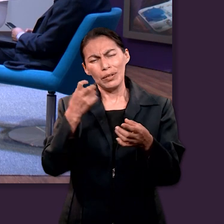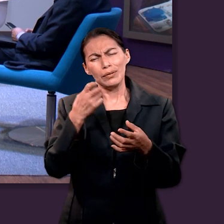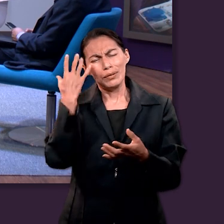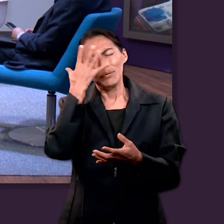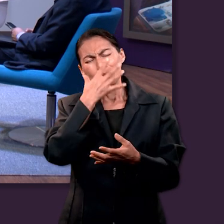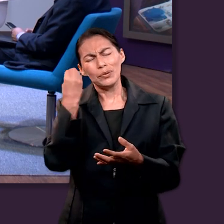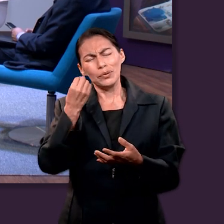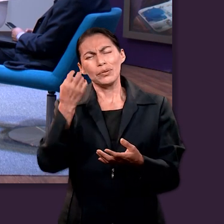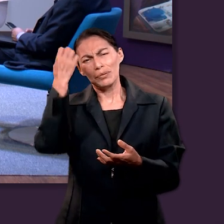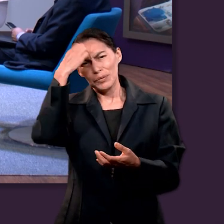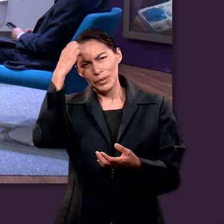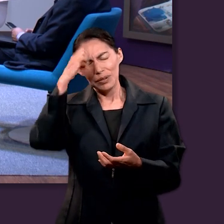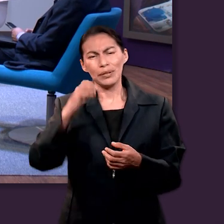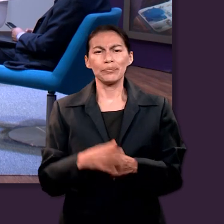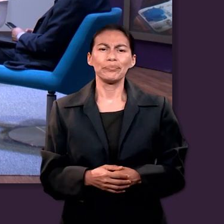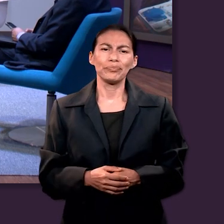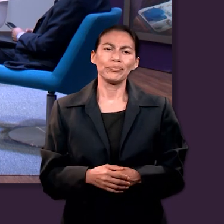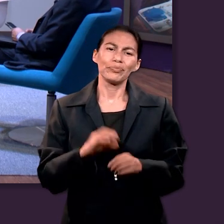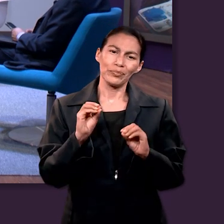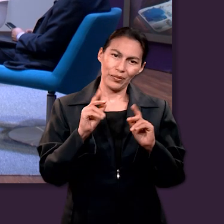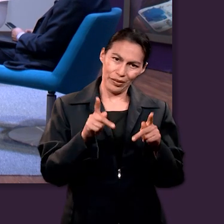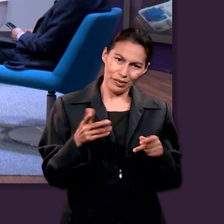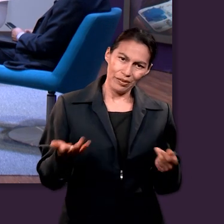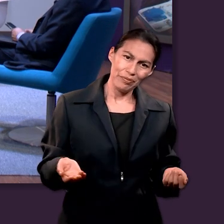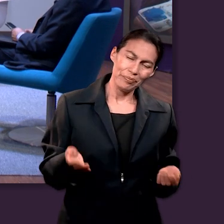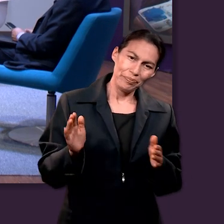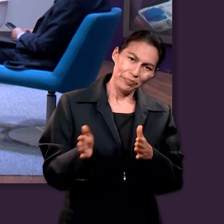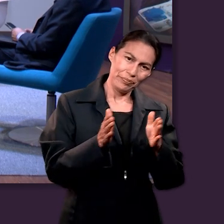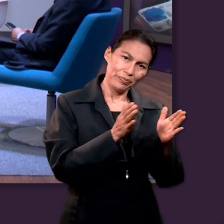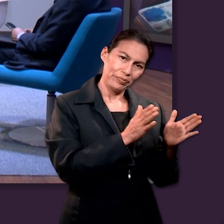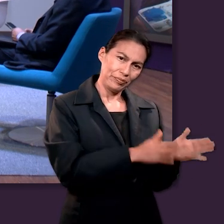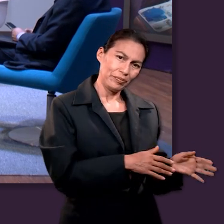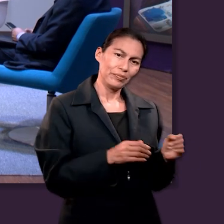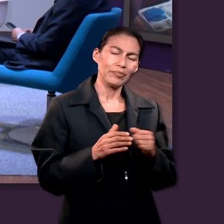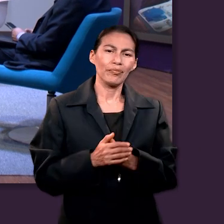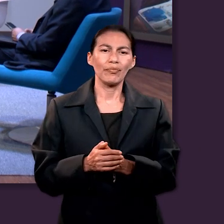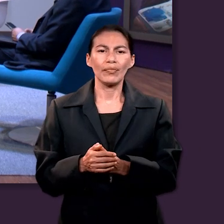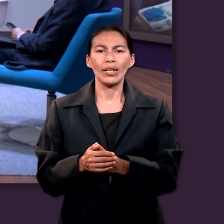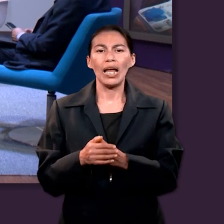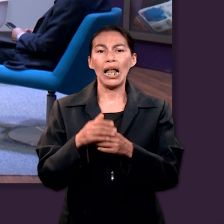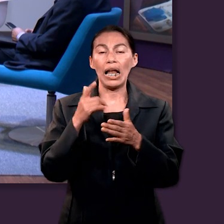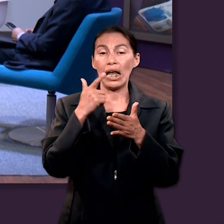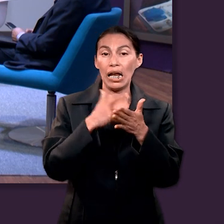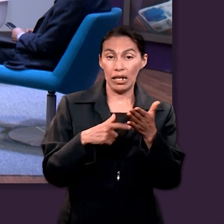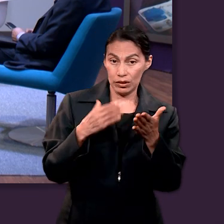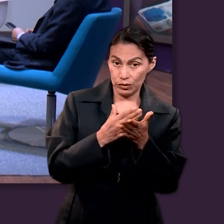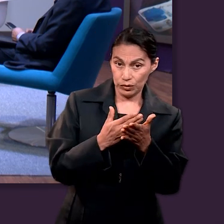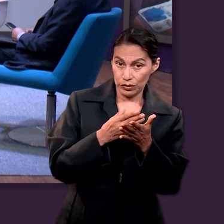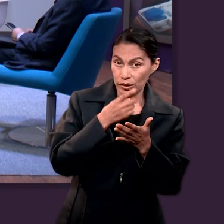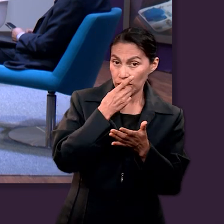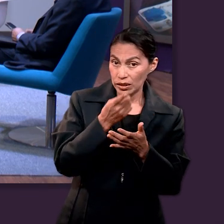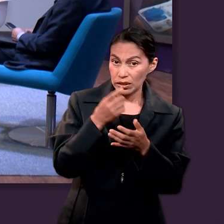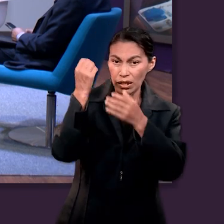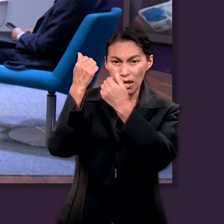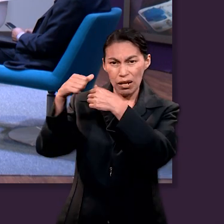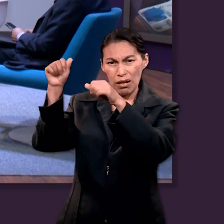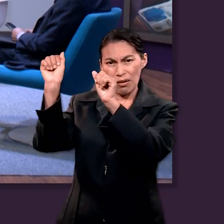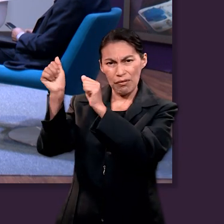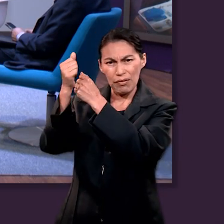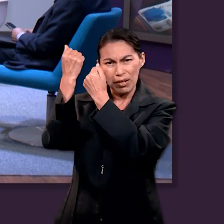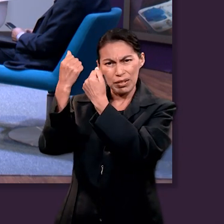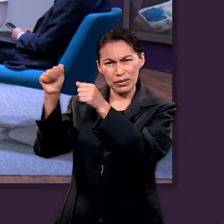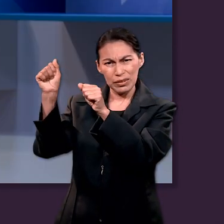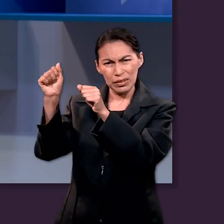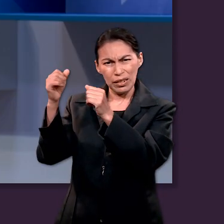través de un himno, ¿no? Así es. que explorar esas experiencias. Bien, más adelante la lección refiere a la alabanza como